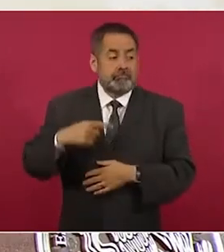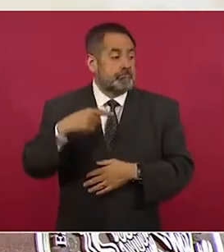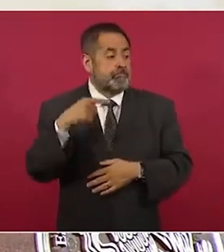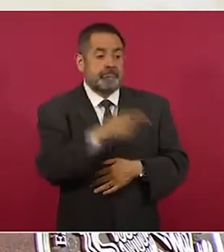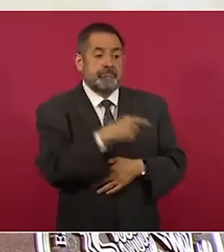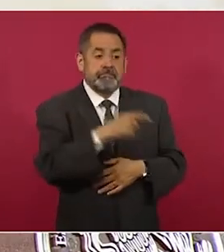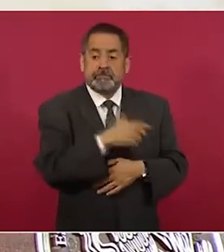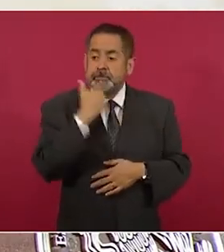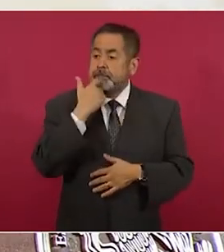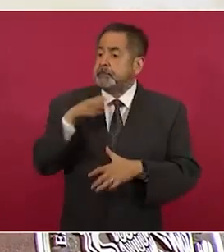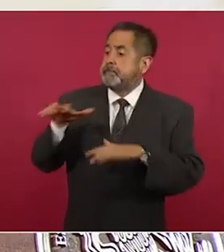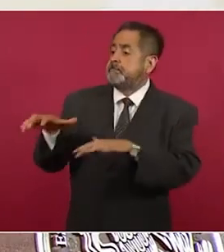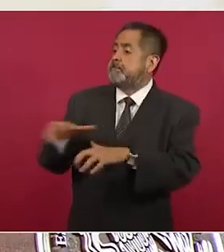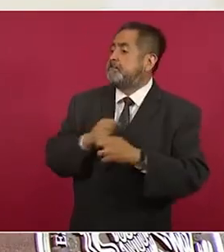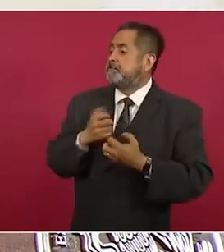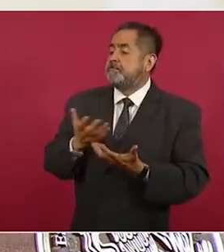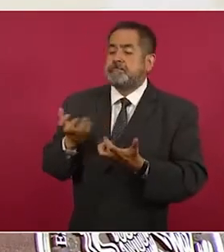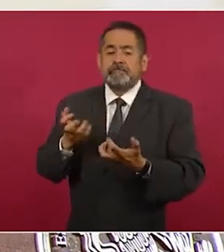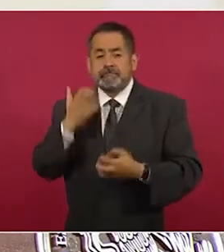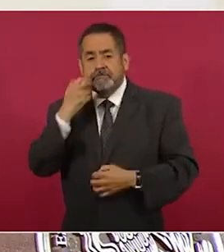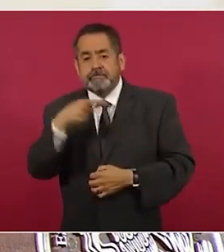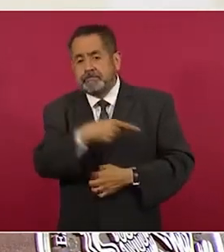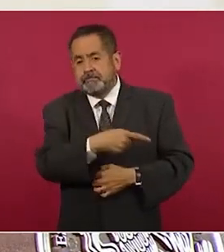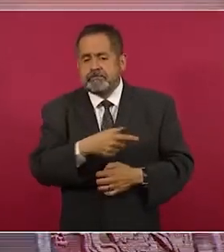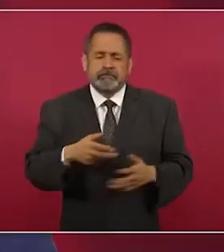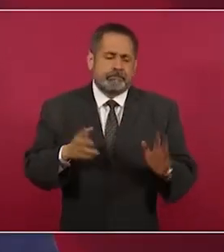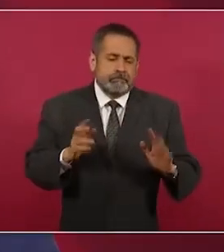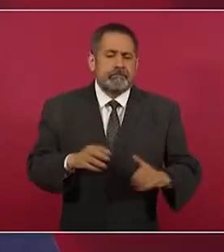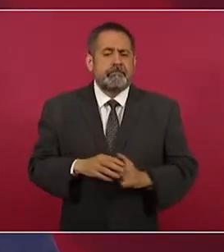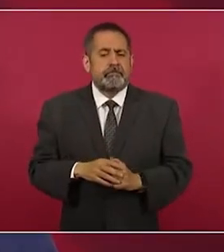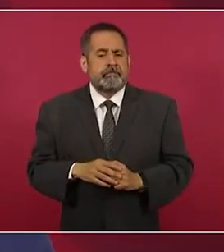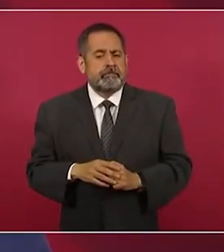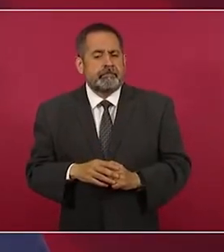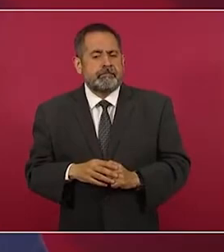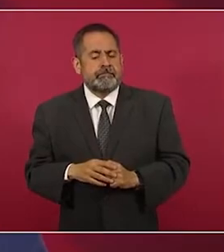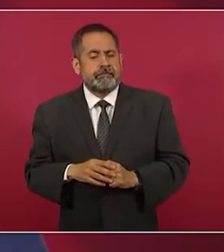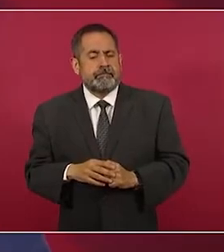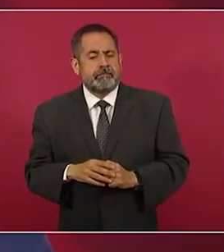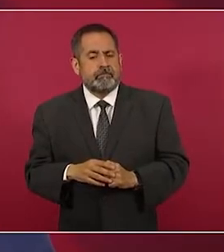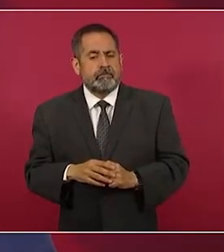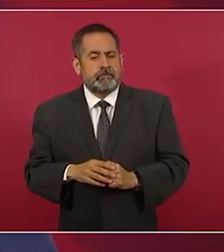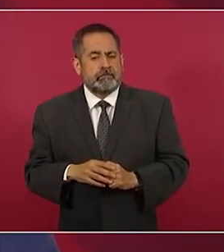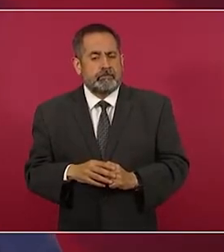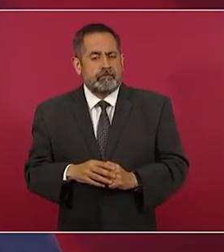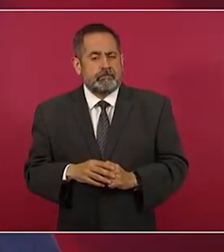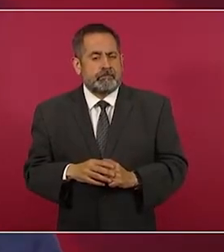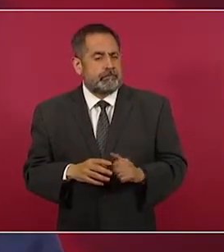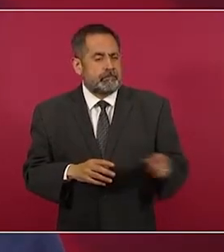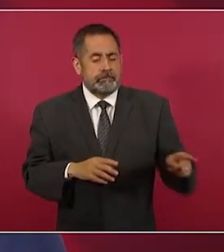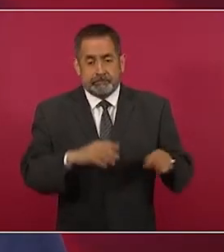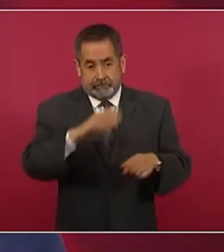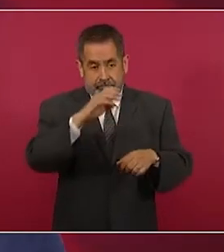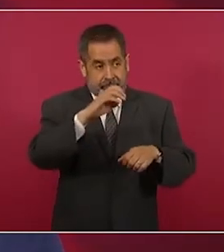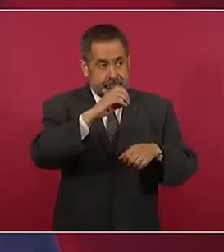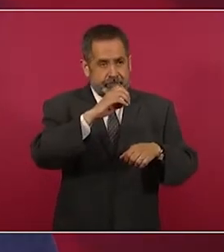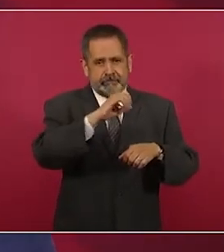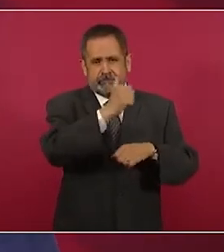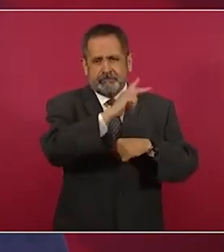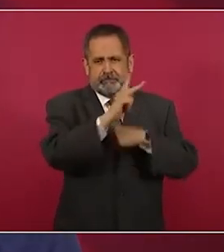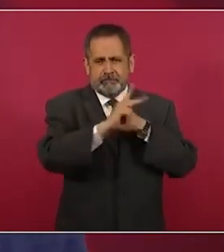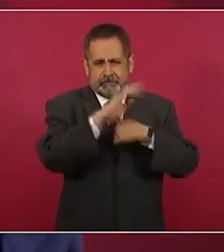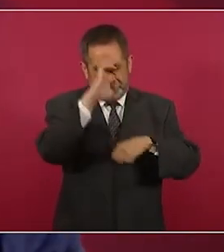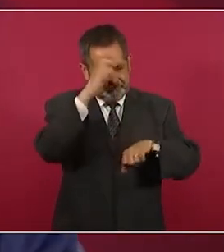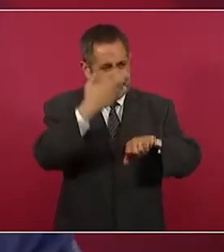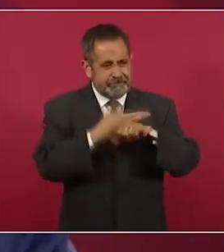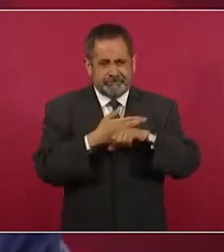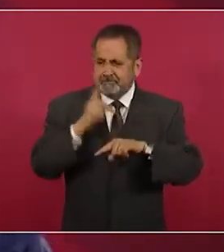los extranjeros, no sólo